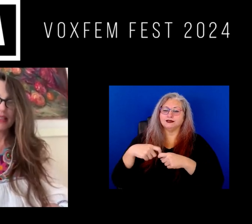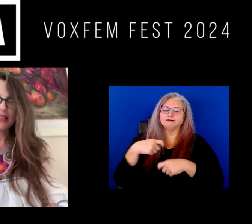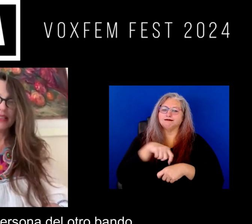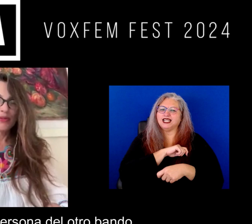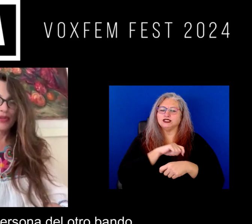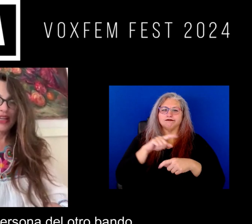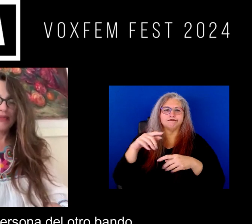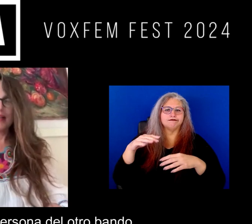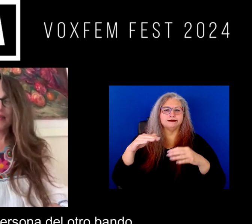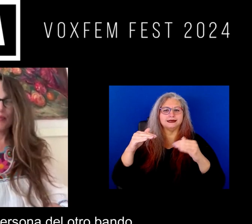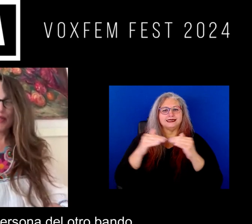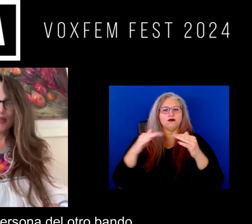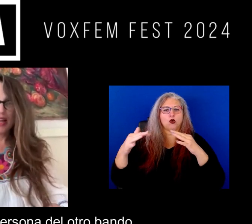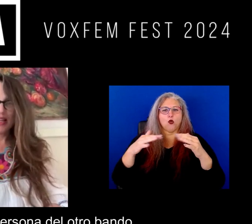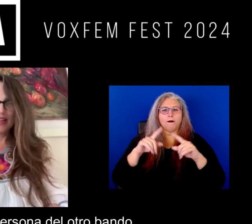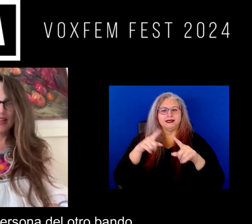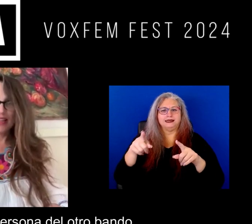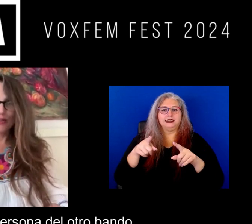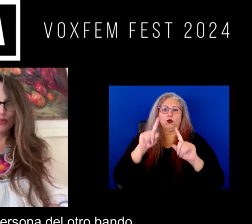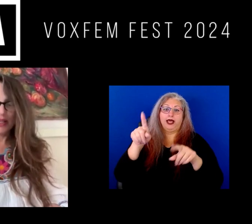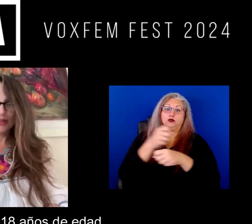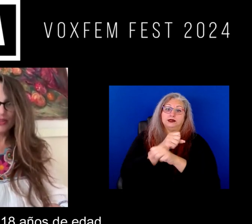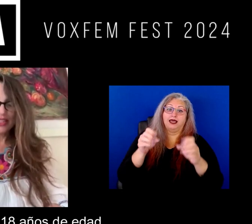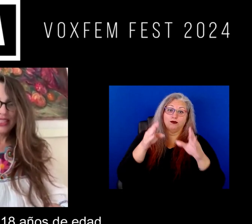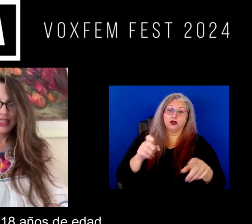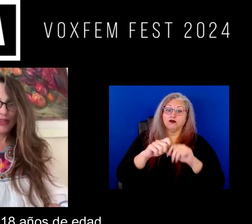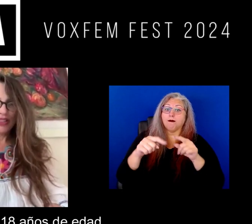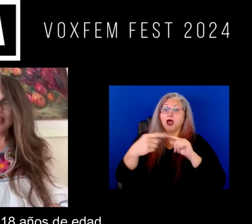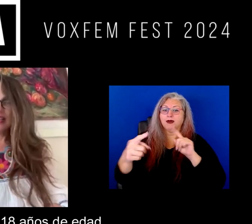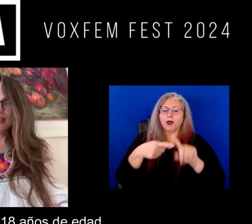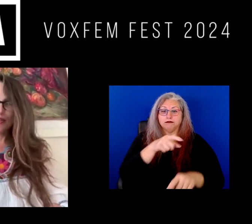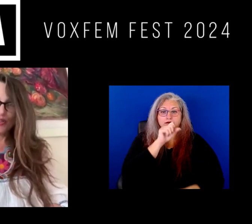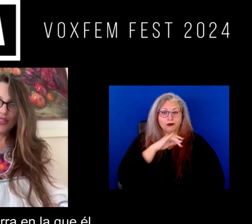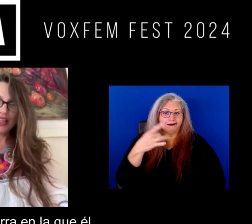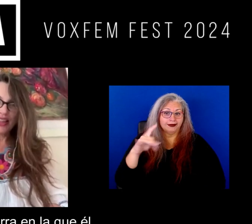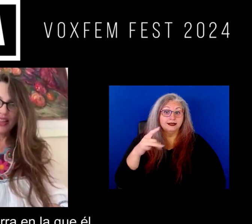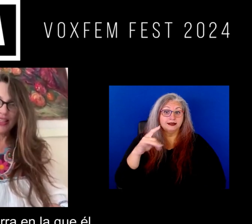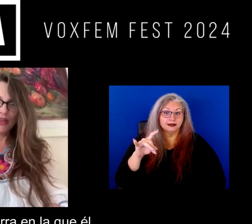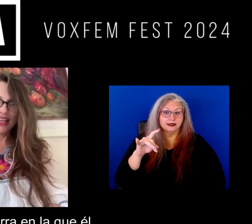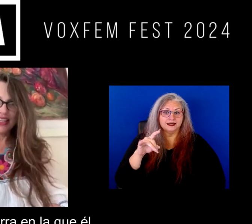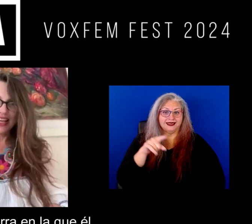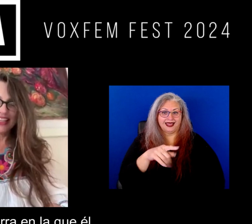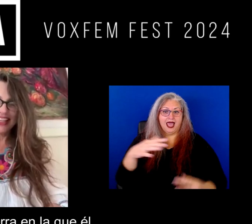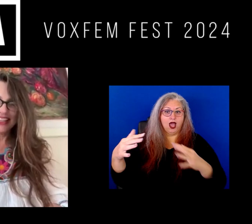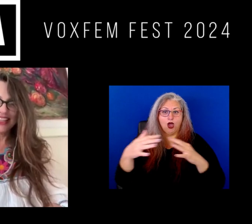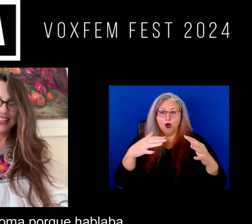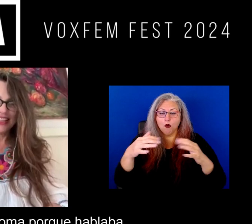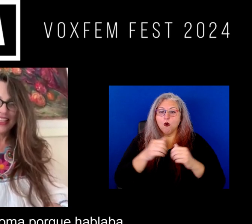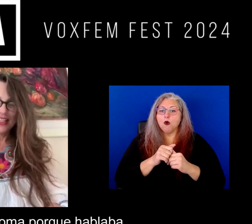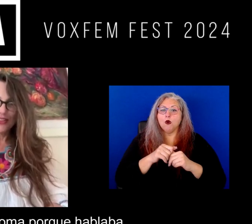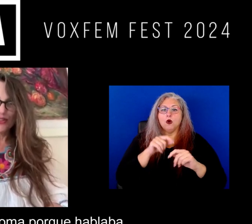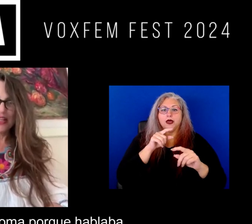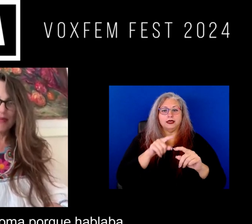por salvar a una persona del otro bando. Cuando tenía 18 años de edad, en una guerra en la que él